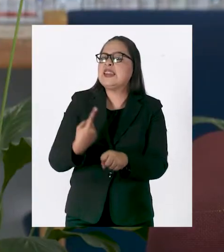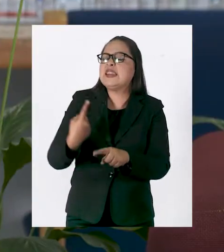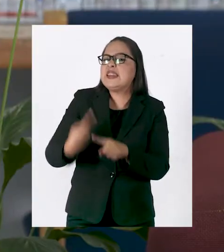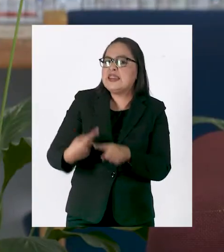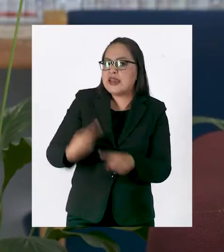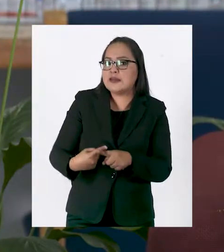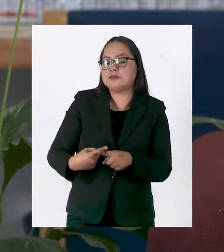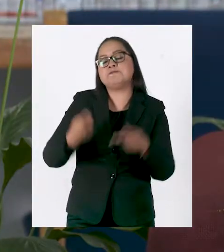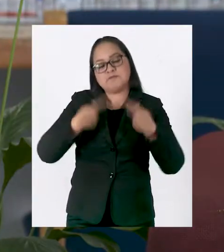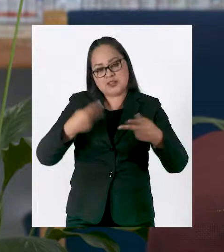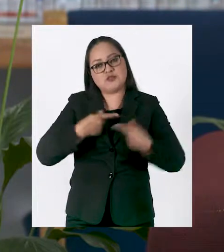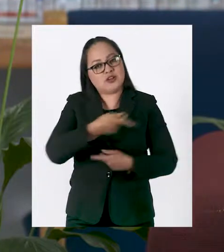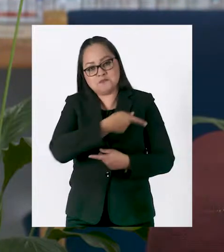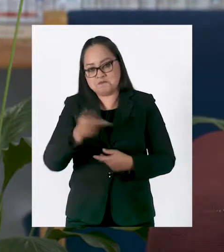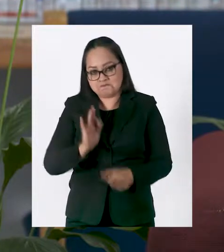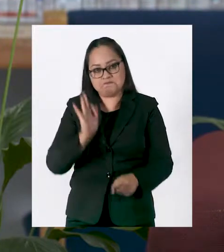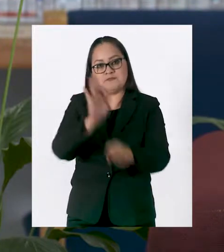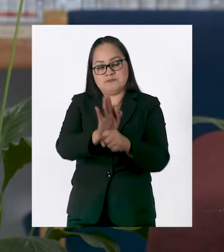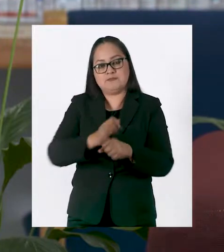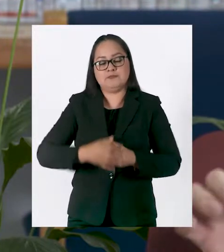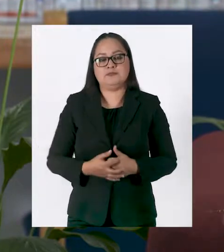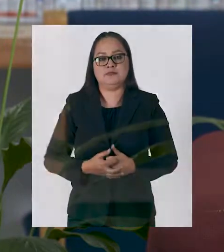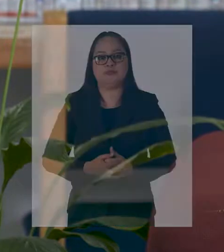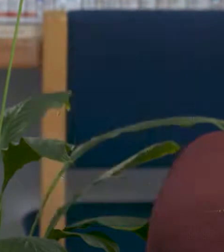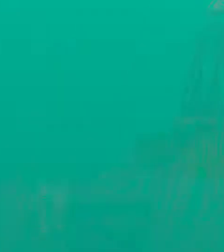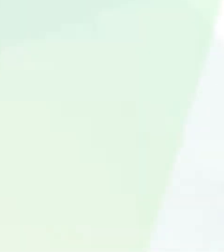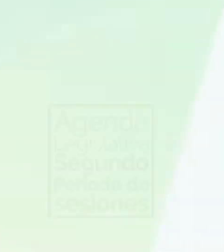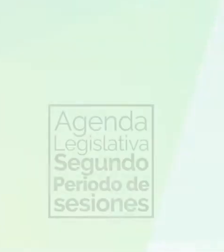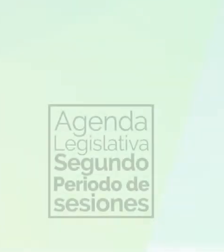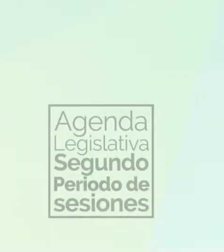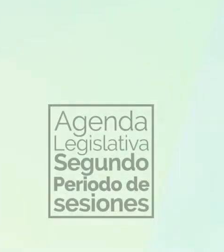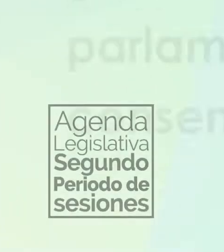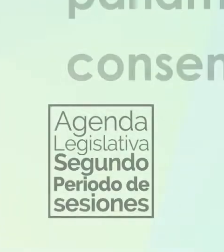La prioridad va a ser, y primero, primero, los pobres.